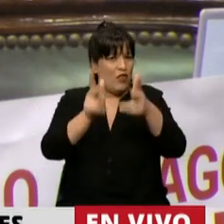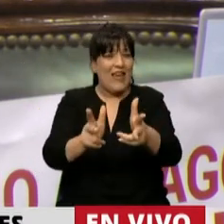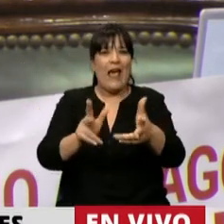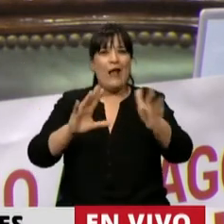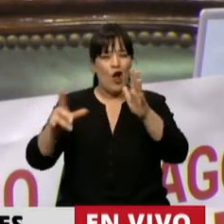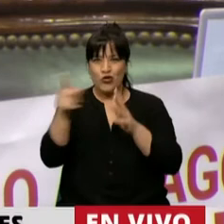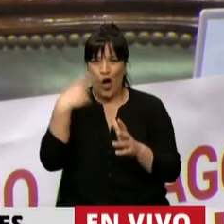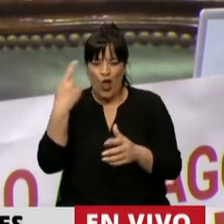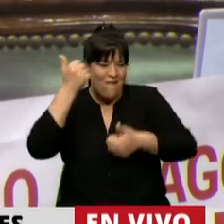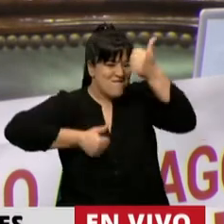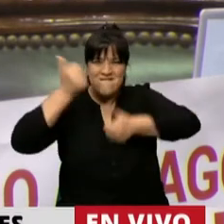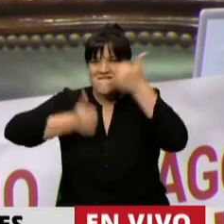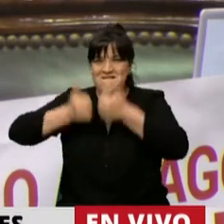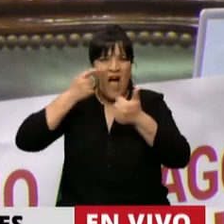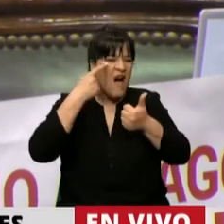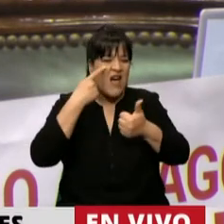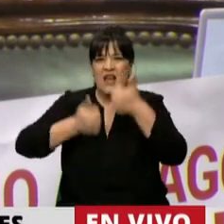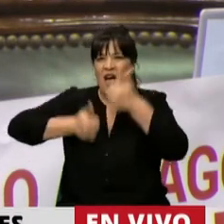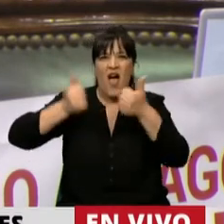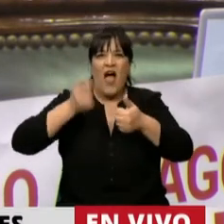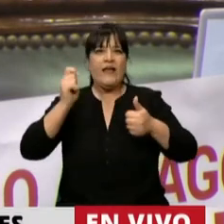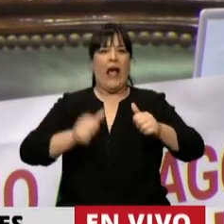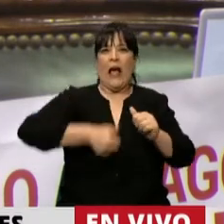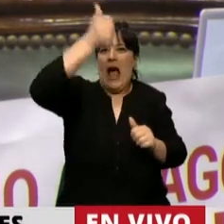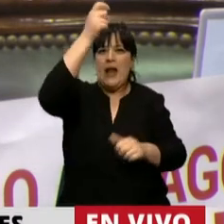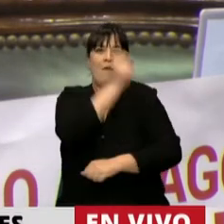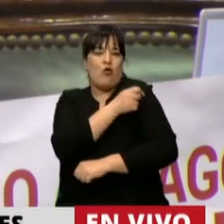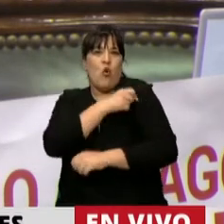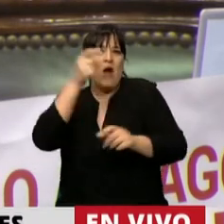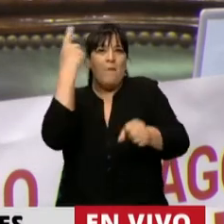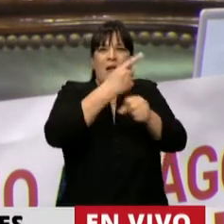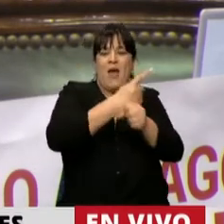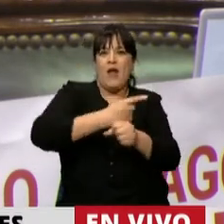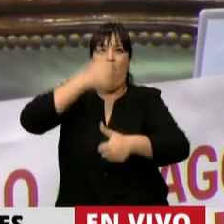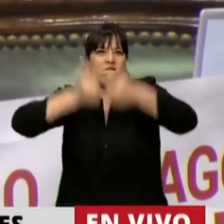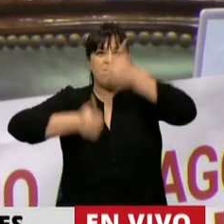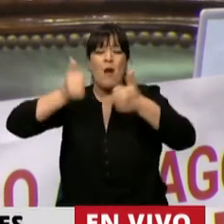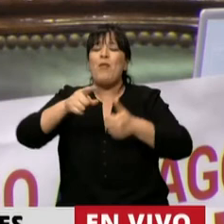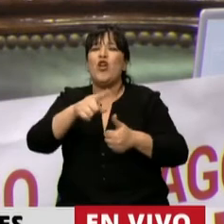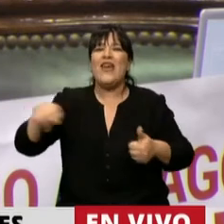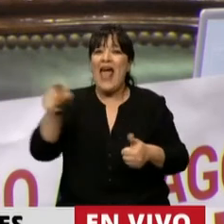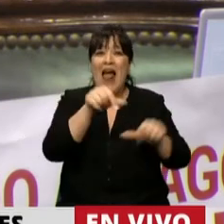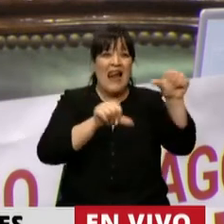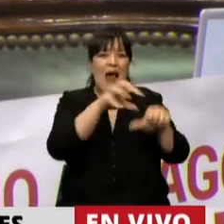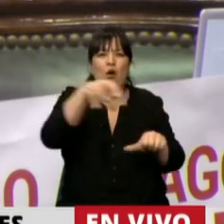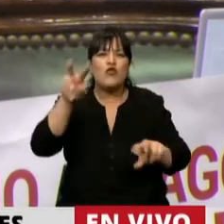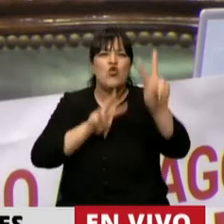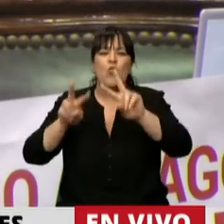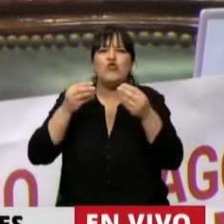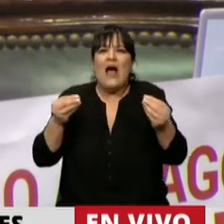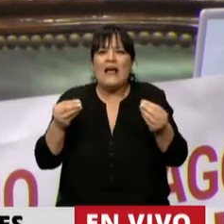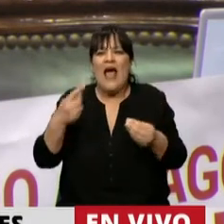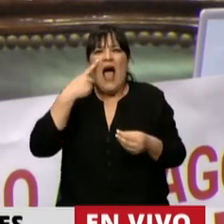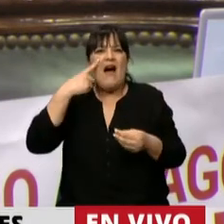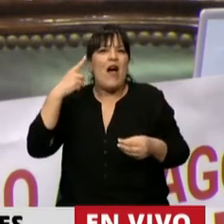se sacan los ojos para ver quién hace la vacuna antes, quién llega, porque lo que quieren justamente es ver quién va a